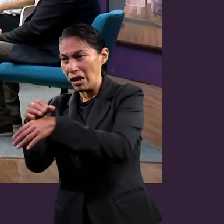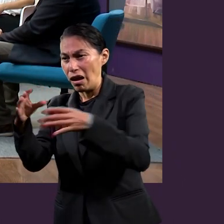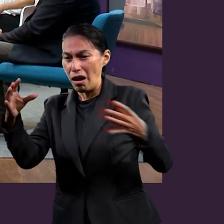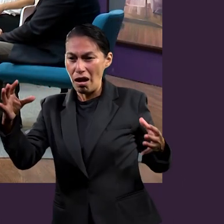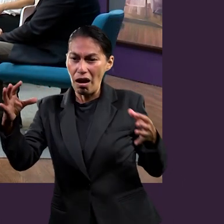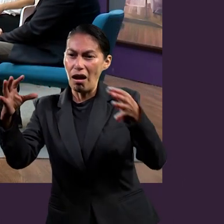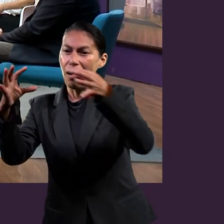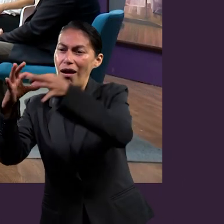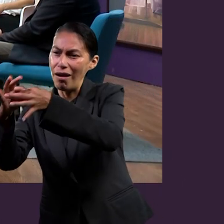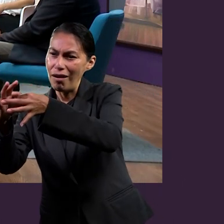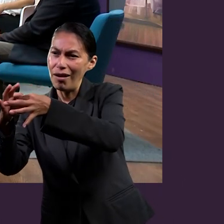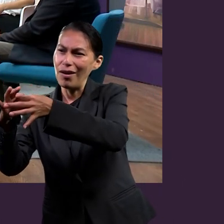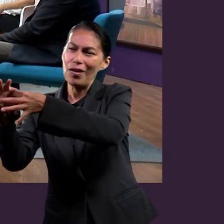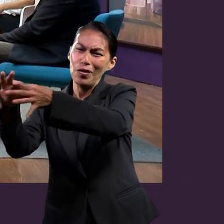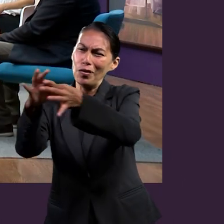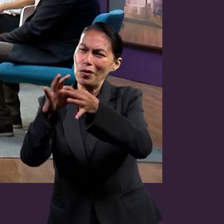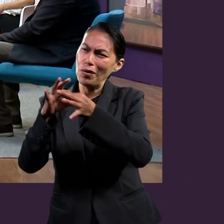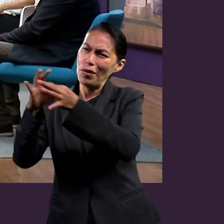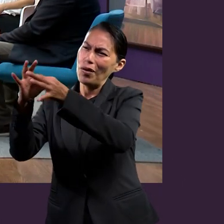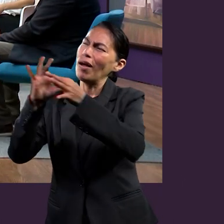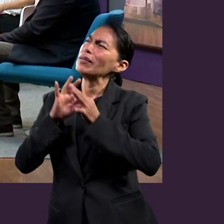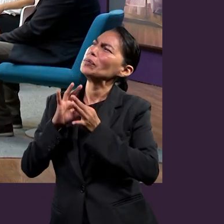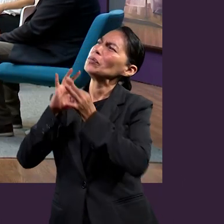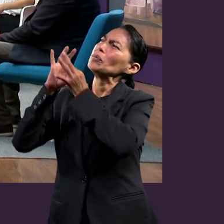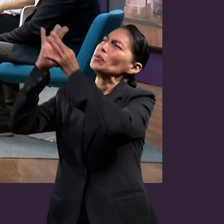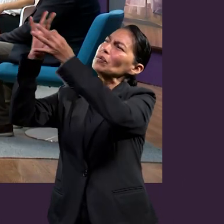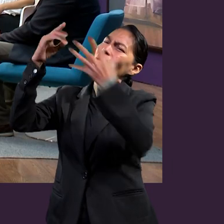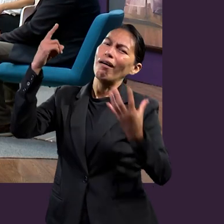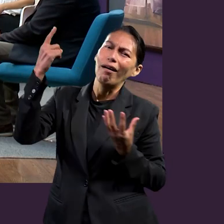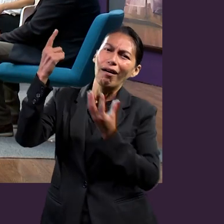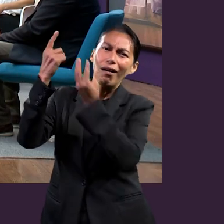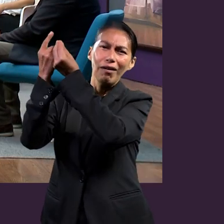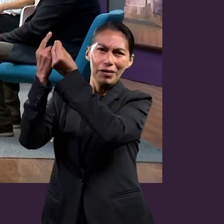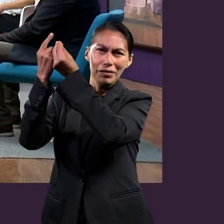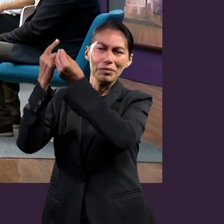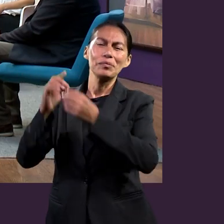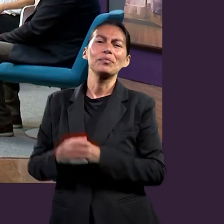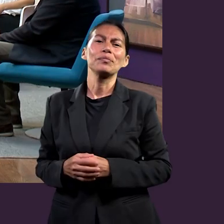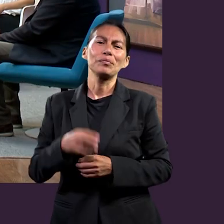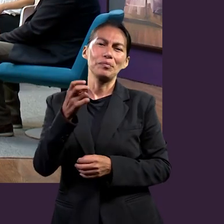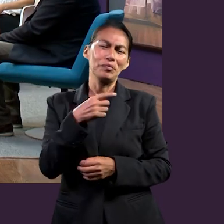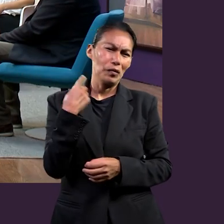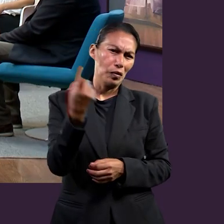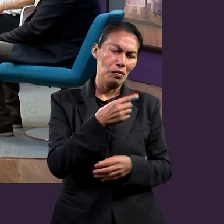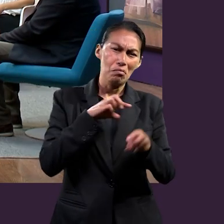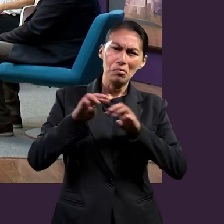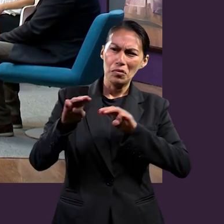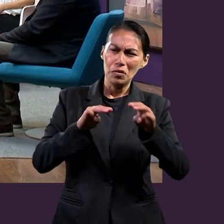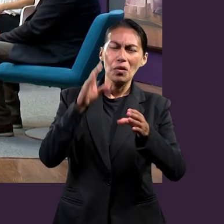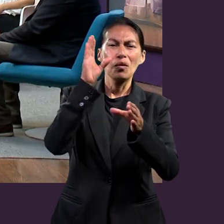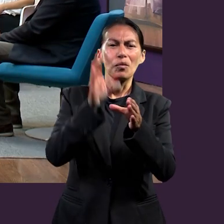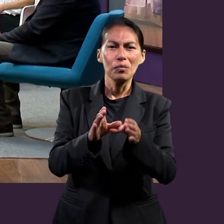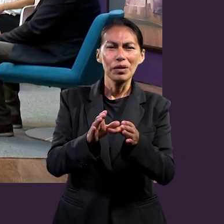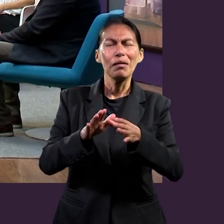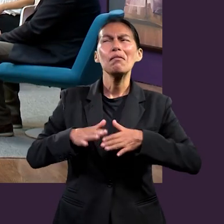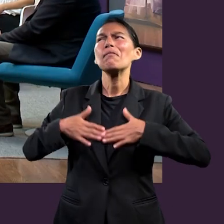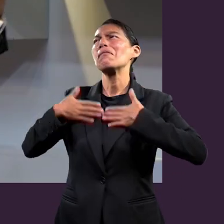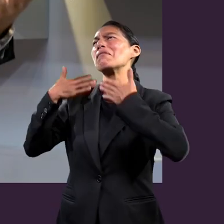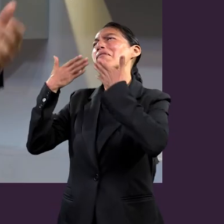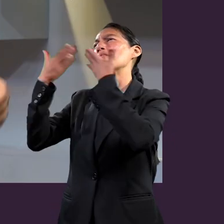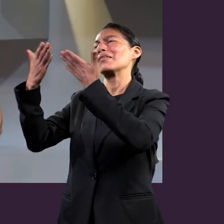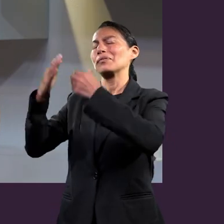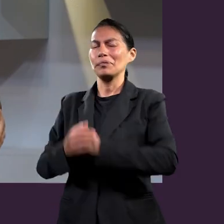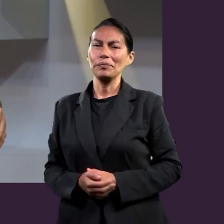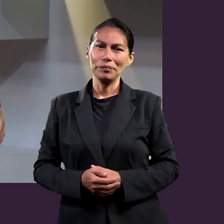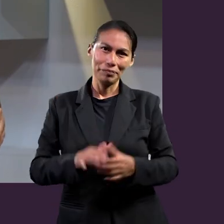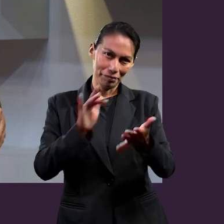es cuando la iglesia camina junto a Cristo. Cumplimos la misión y tenemos un grupo donde nos sentimos confiados. Muy